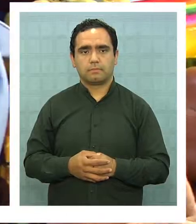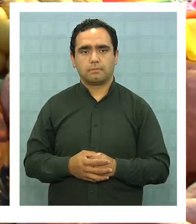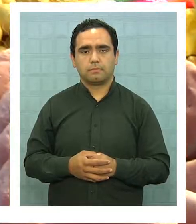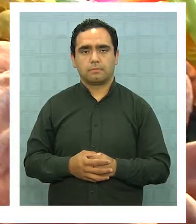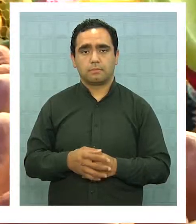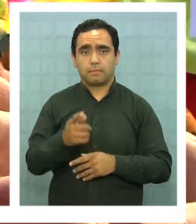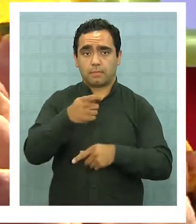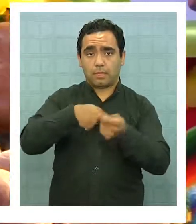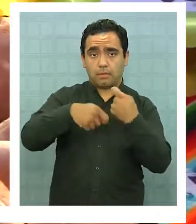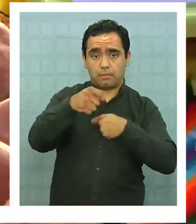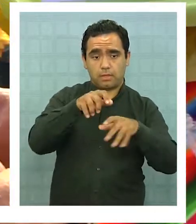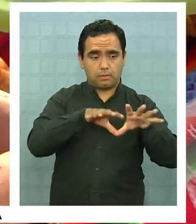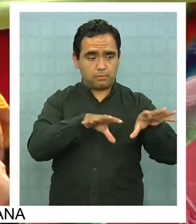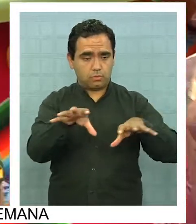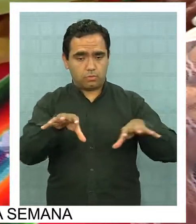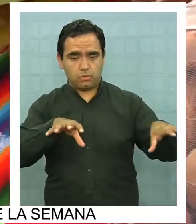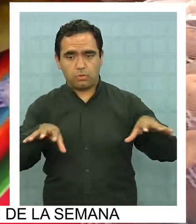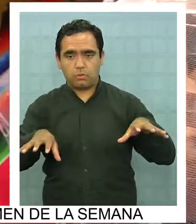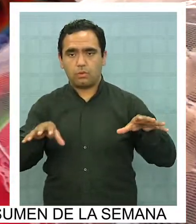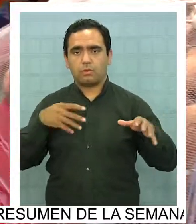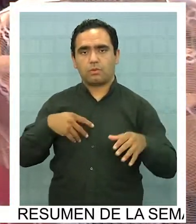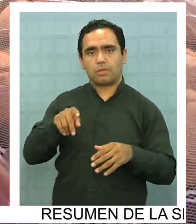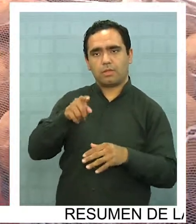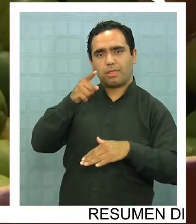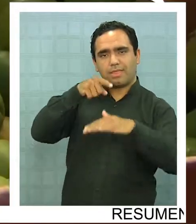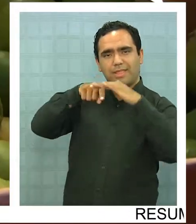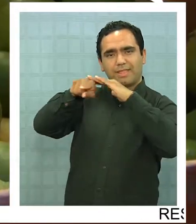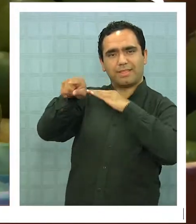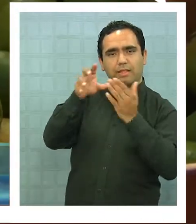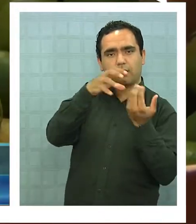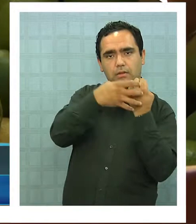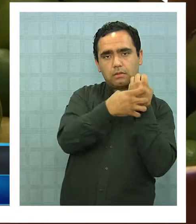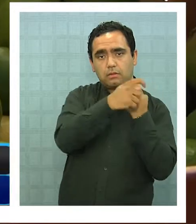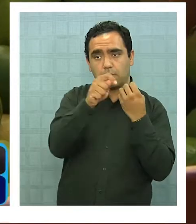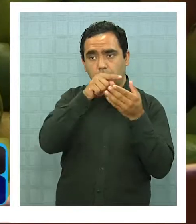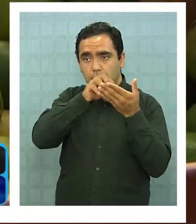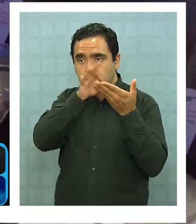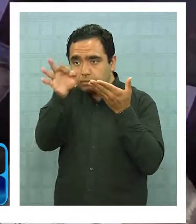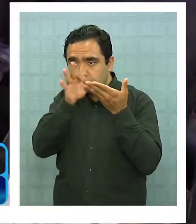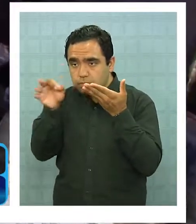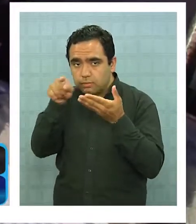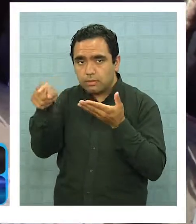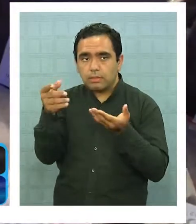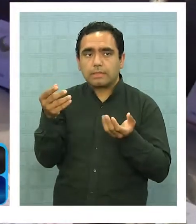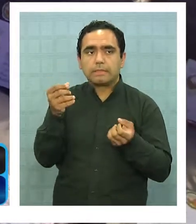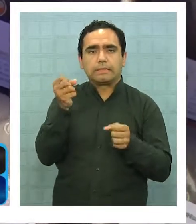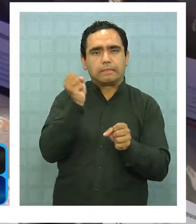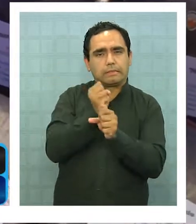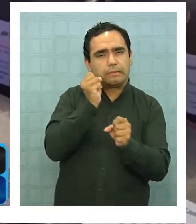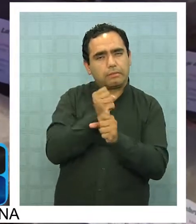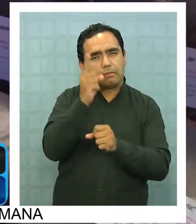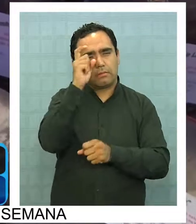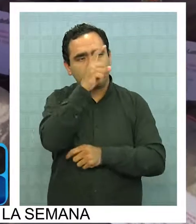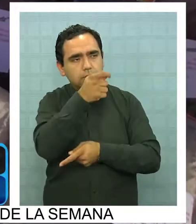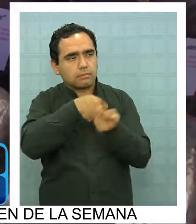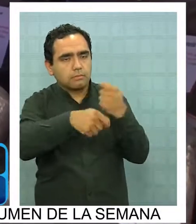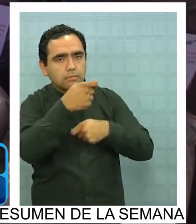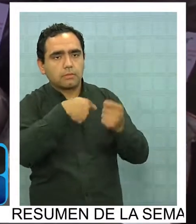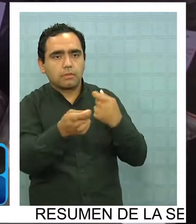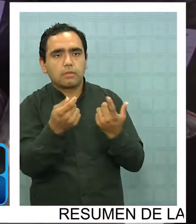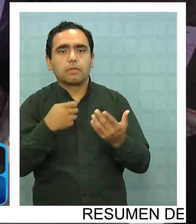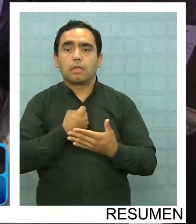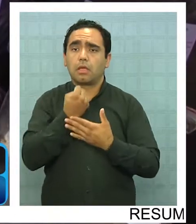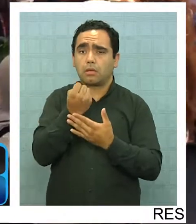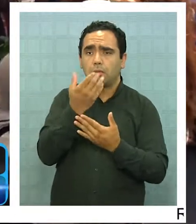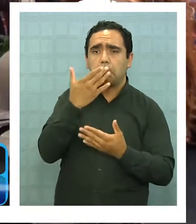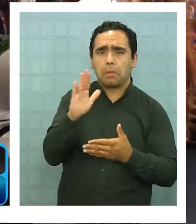Vender un producto agrícola o artesanal del interior de Tarapacá muchas veces parece una tarea difícil y compleja y para ayudar a